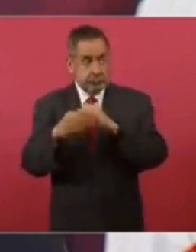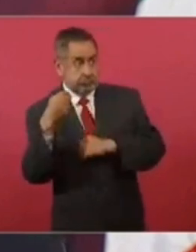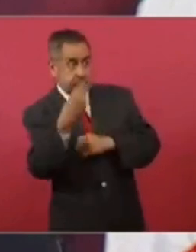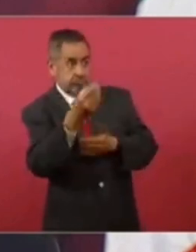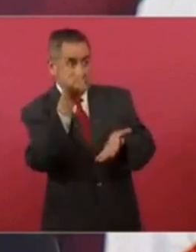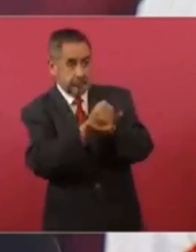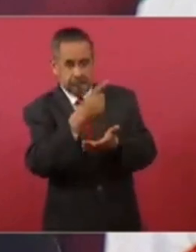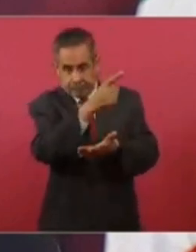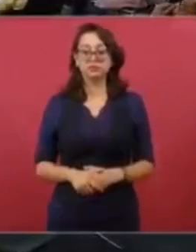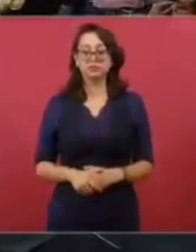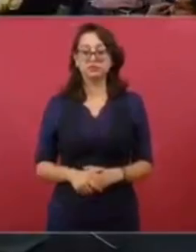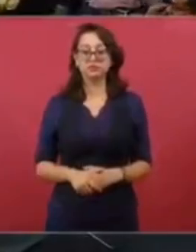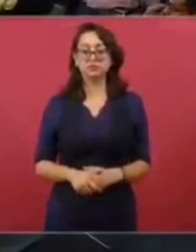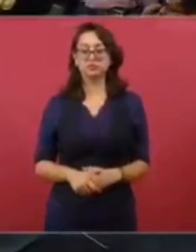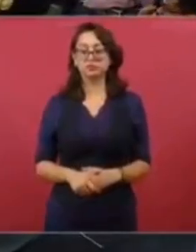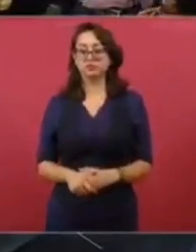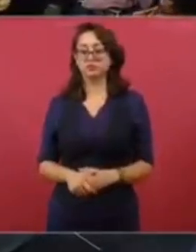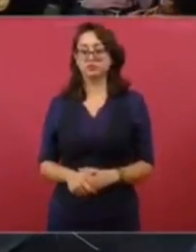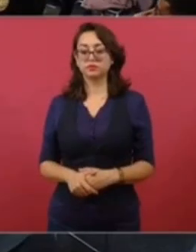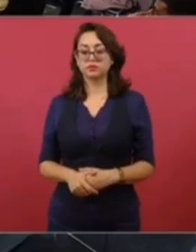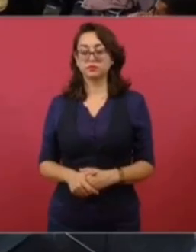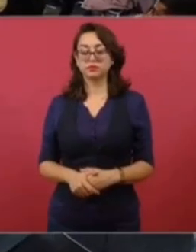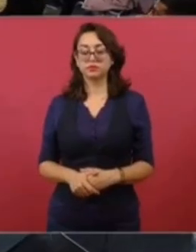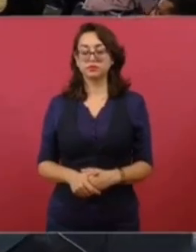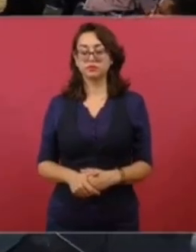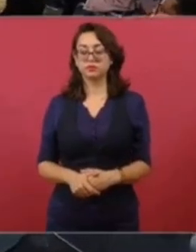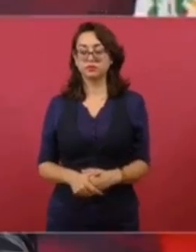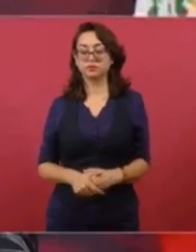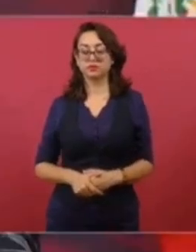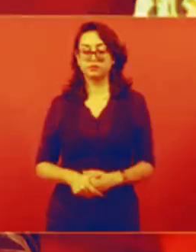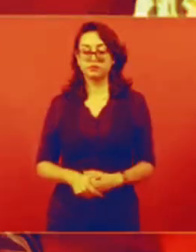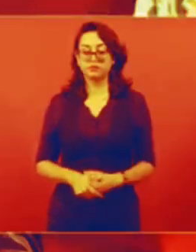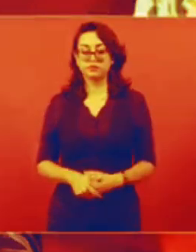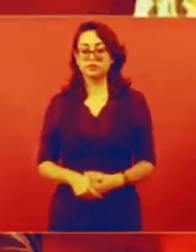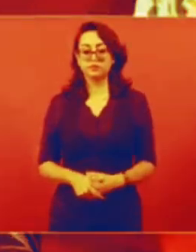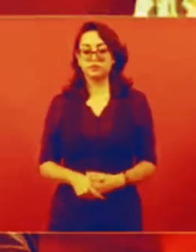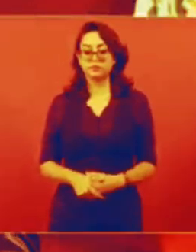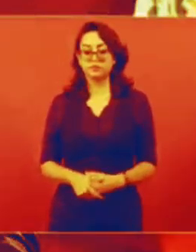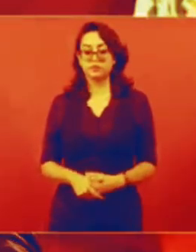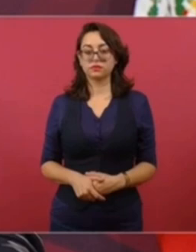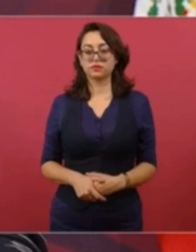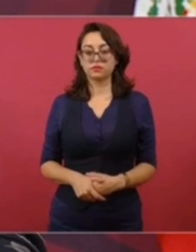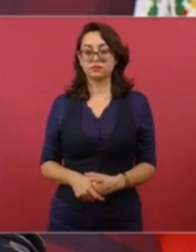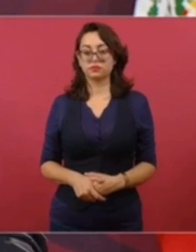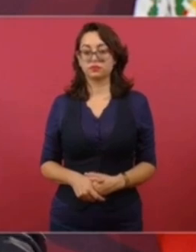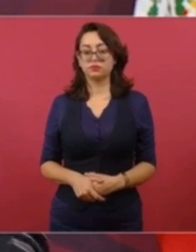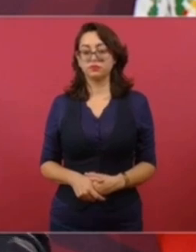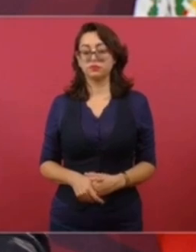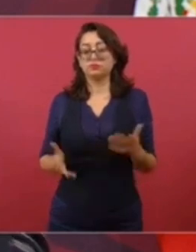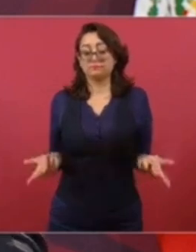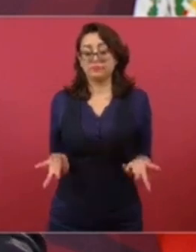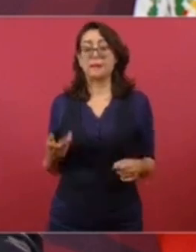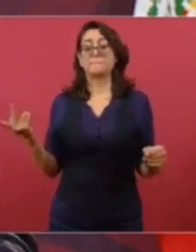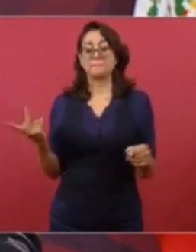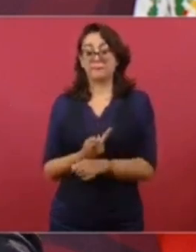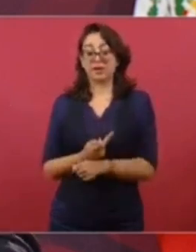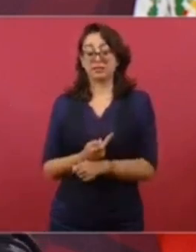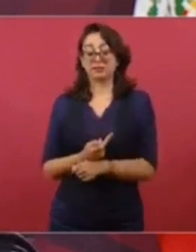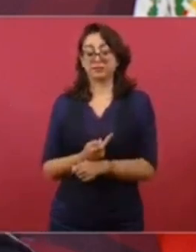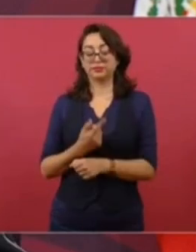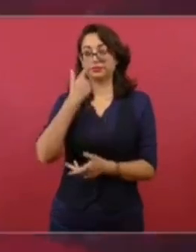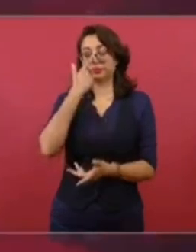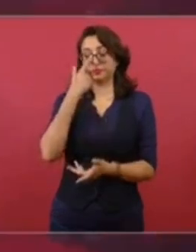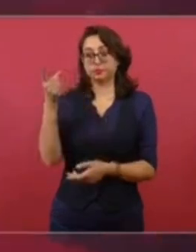reciba en la Corte. Es que ojalá y ellos tomaran, a partir de que no hay fundamento, eso es que yo sostengo, que es una